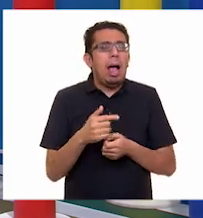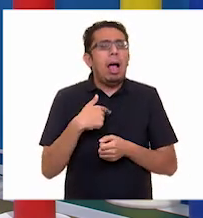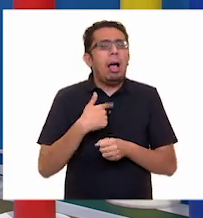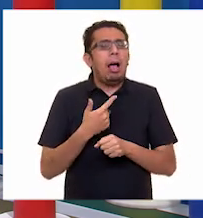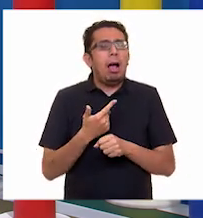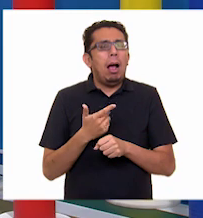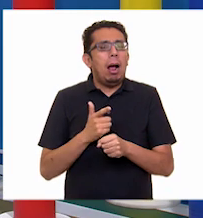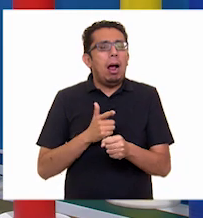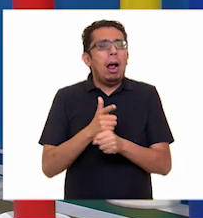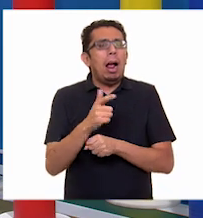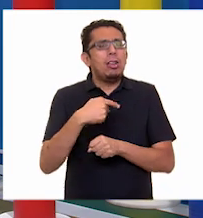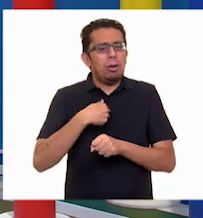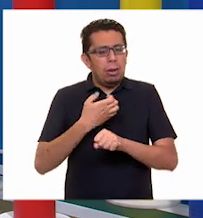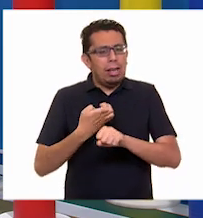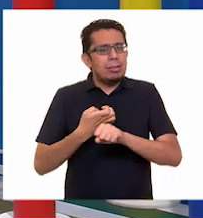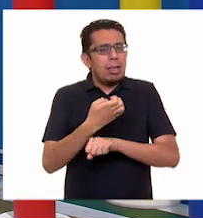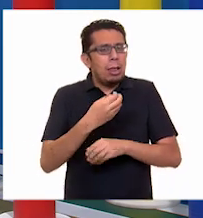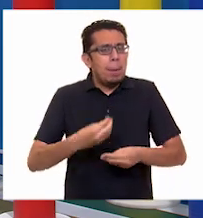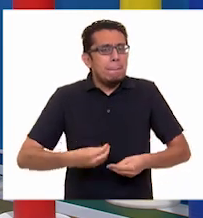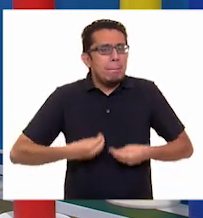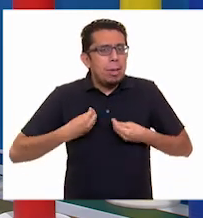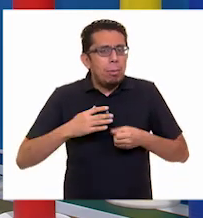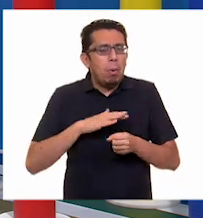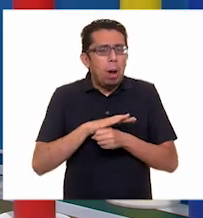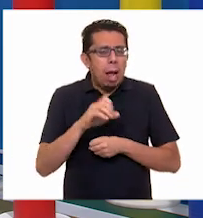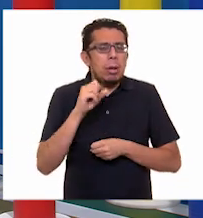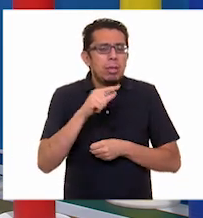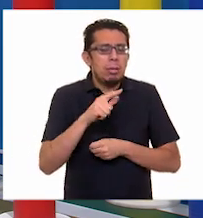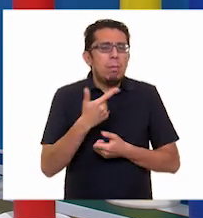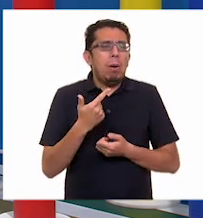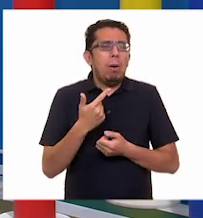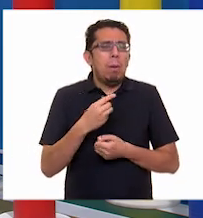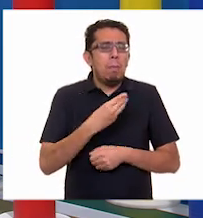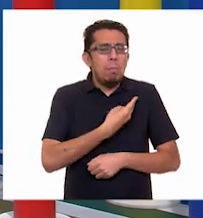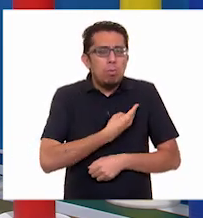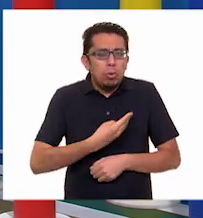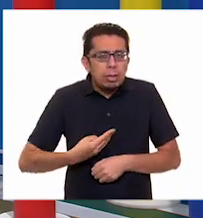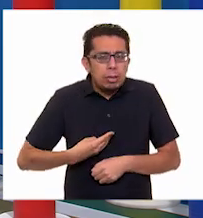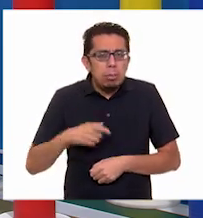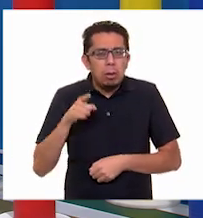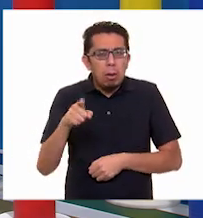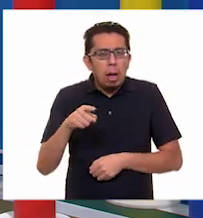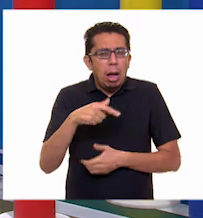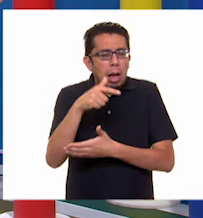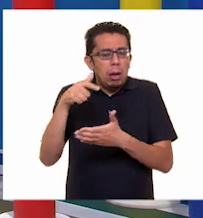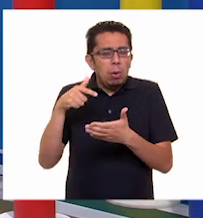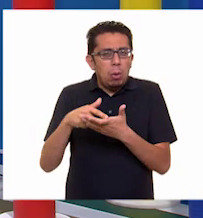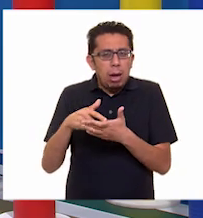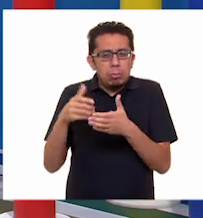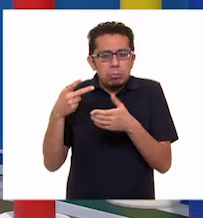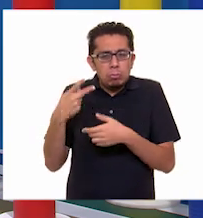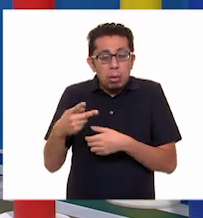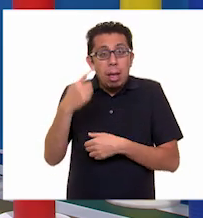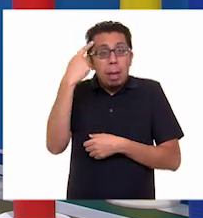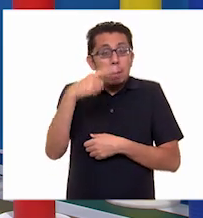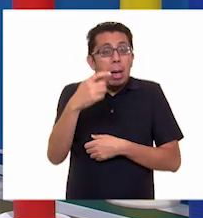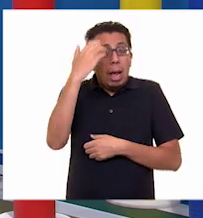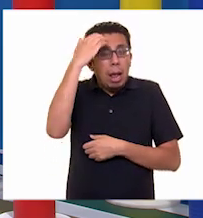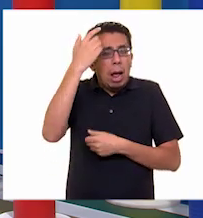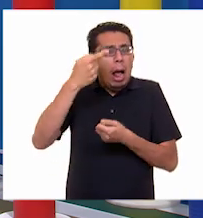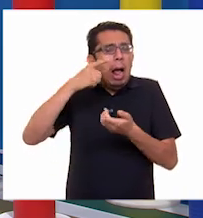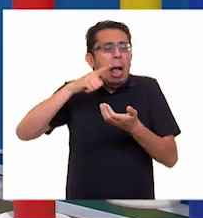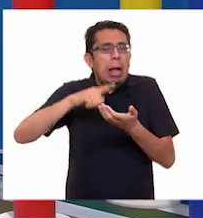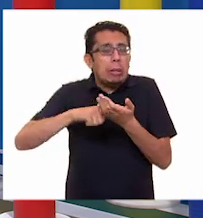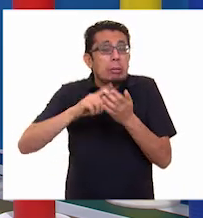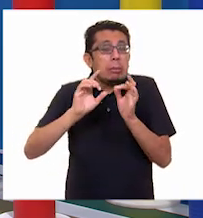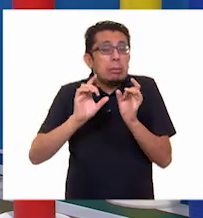el que vivimos, el municipio y la localidad, para poder conocer los fenómenos naturales que se presentan y